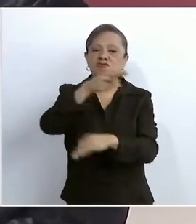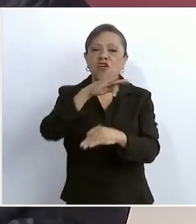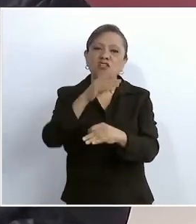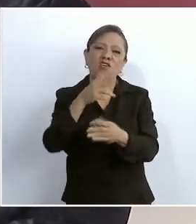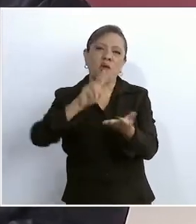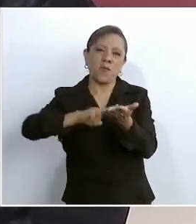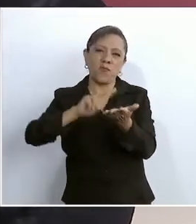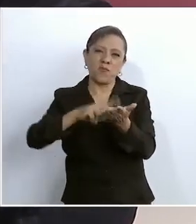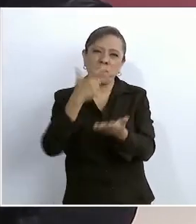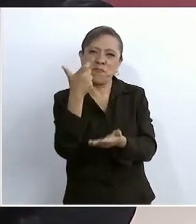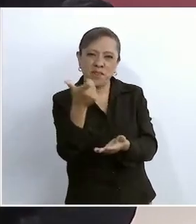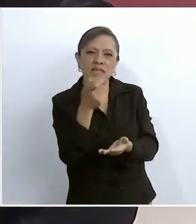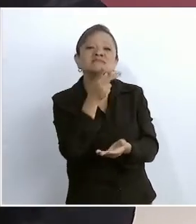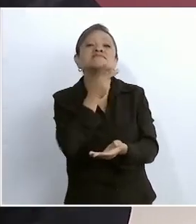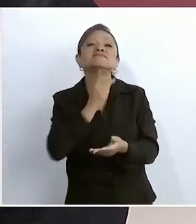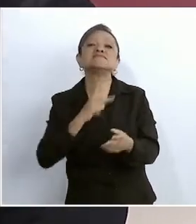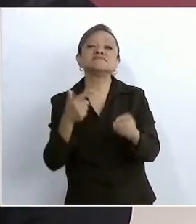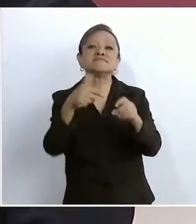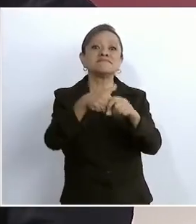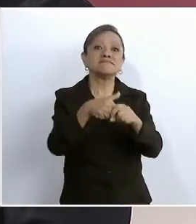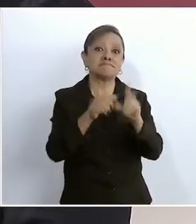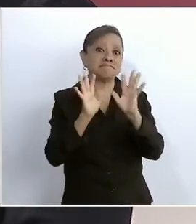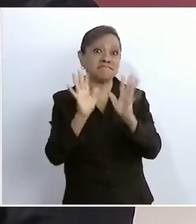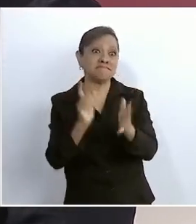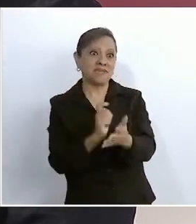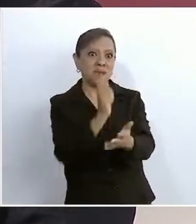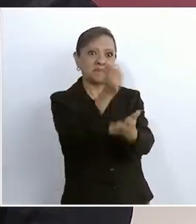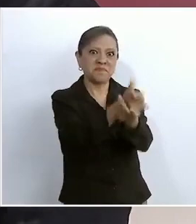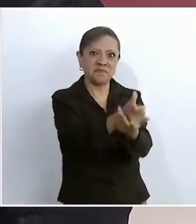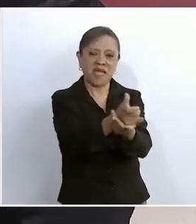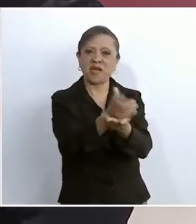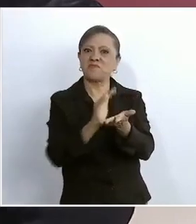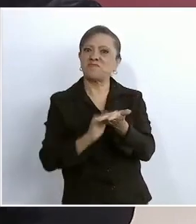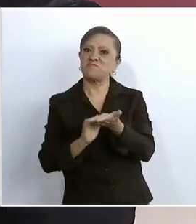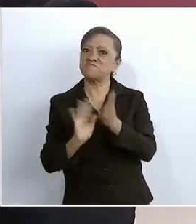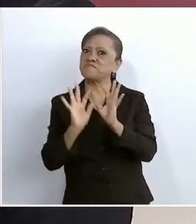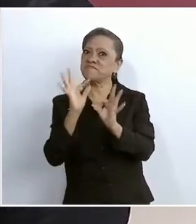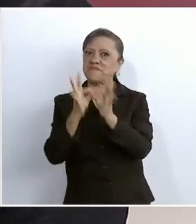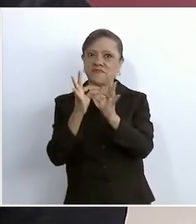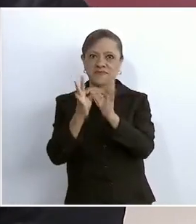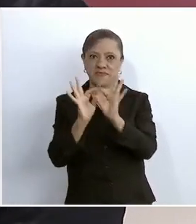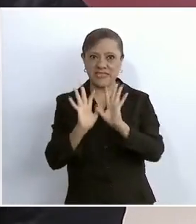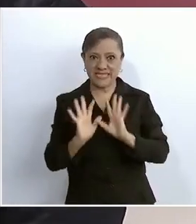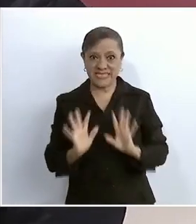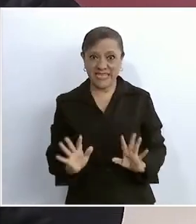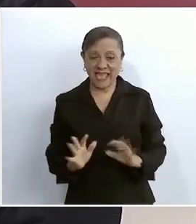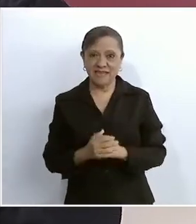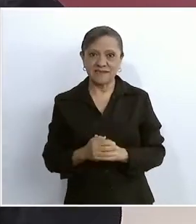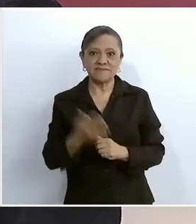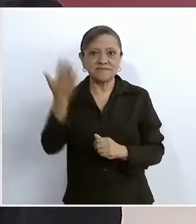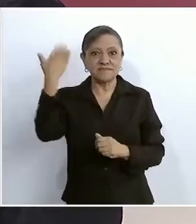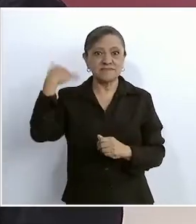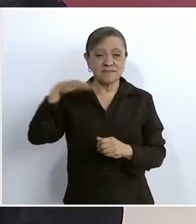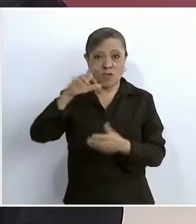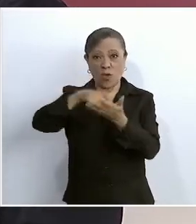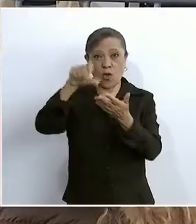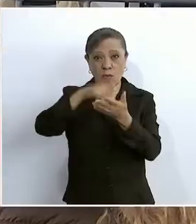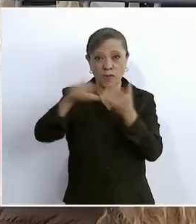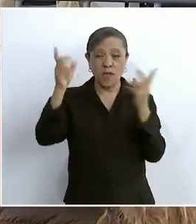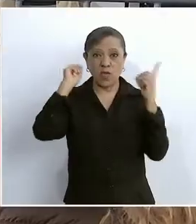y ya se pagó esa refinería que compramos en Texas.